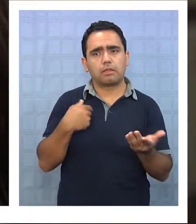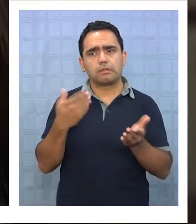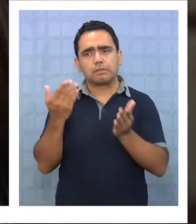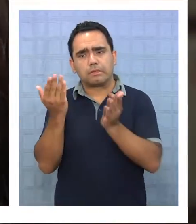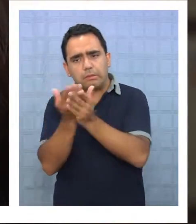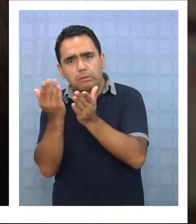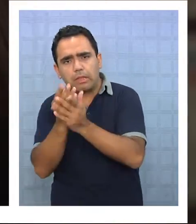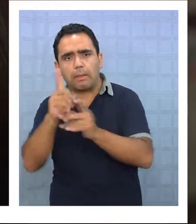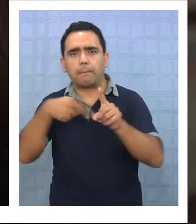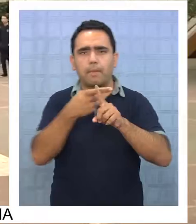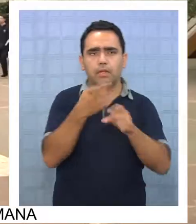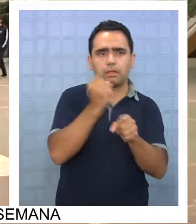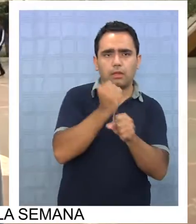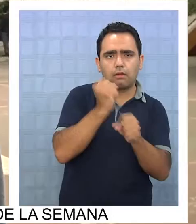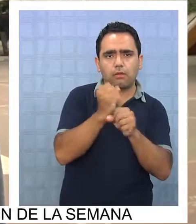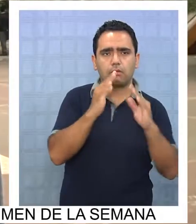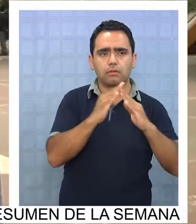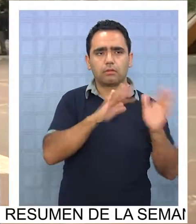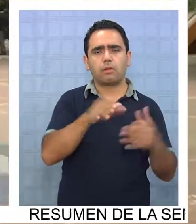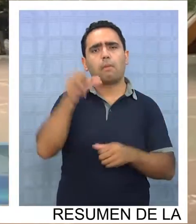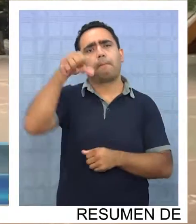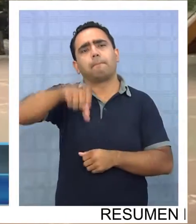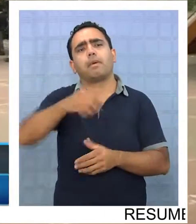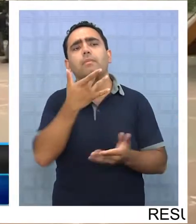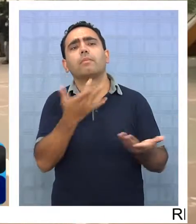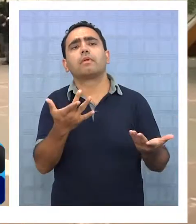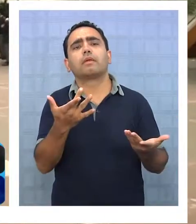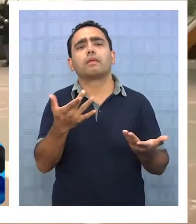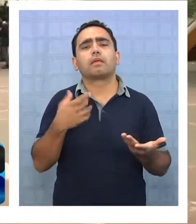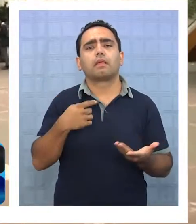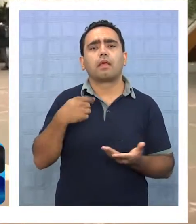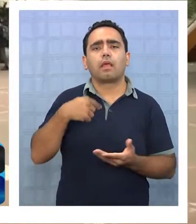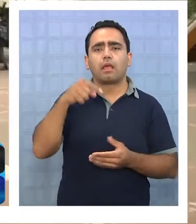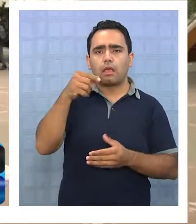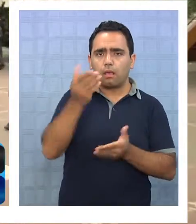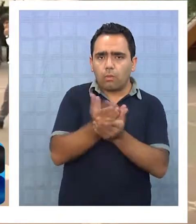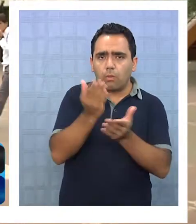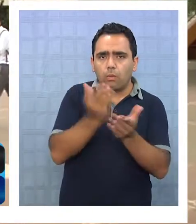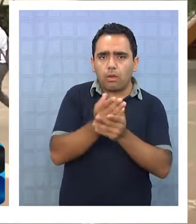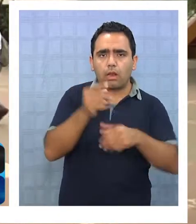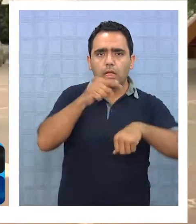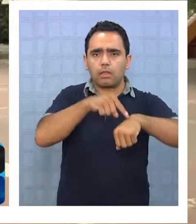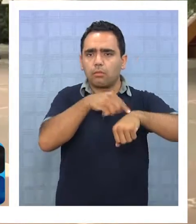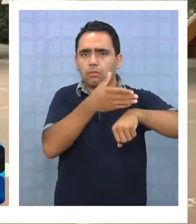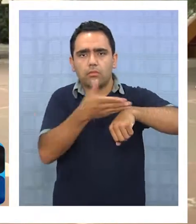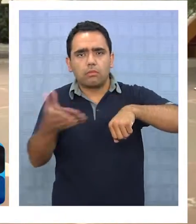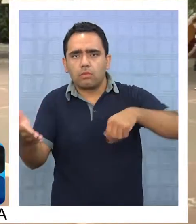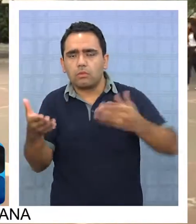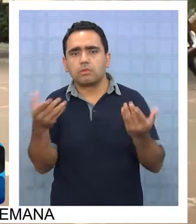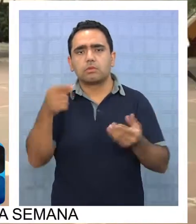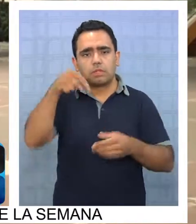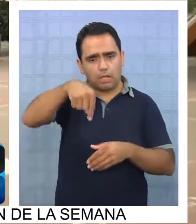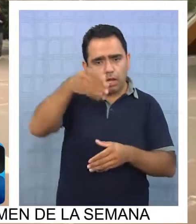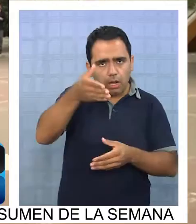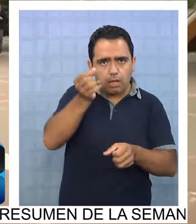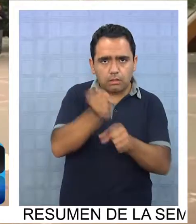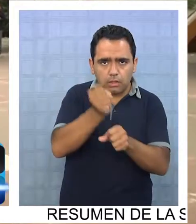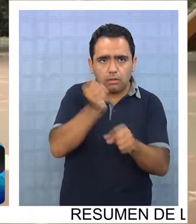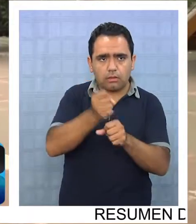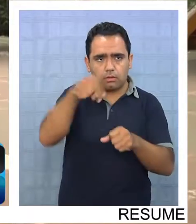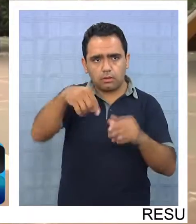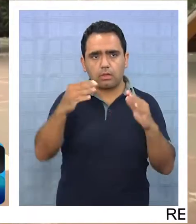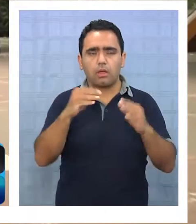estudiando y hacer una tarea. Obvio que está mal porque se supone que el colegio es jornada completa y las tareas que se mandan para la casa se tienen que hacer acá en el colegio,